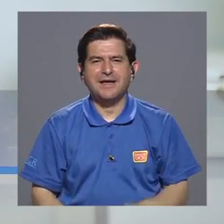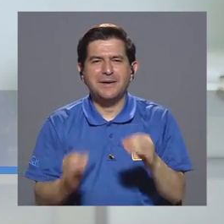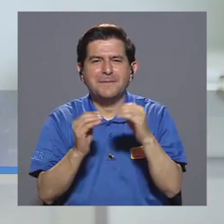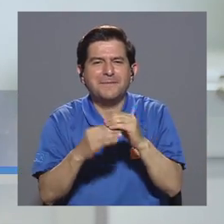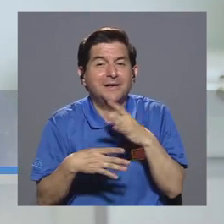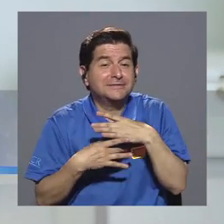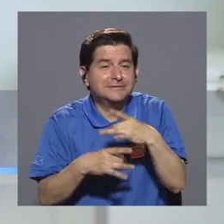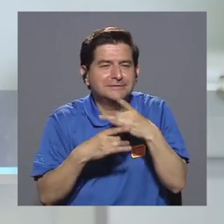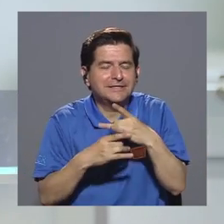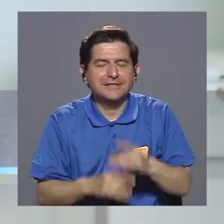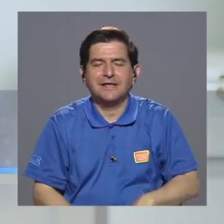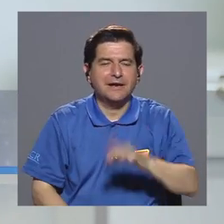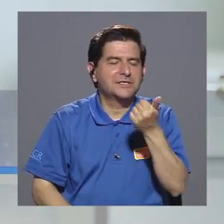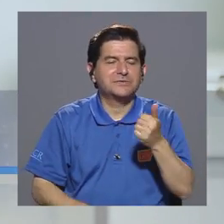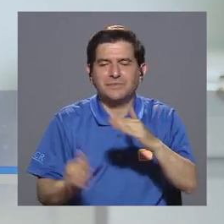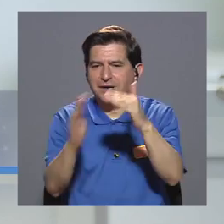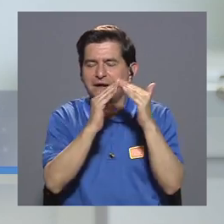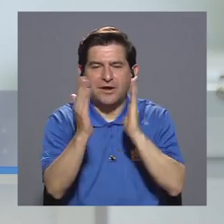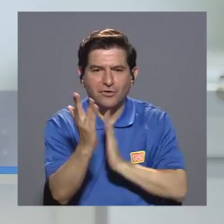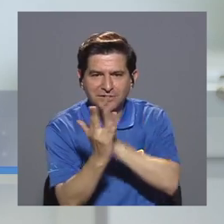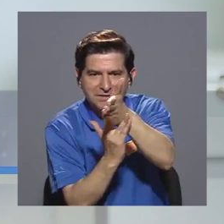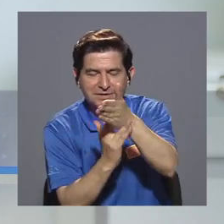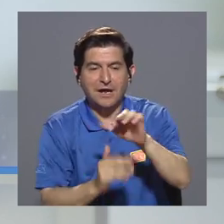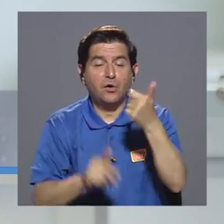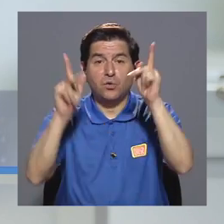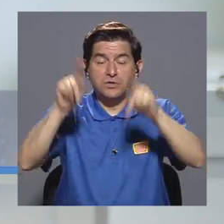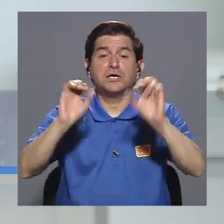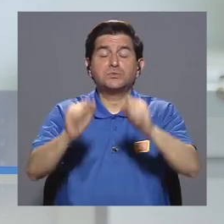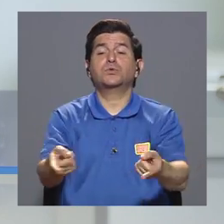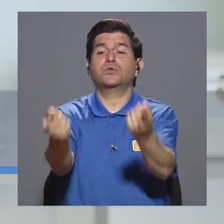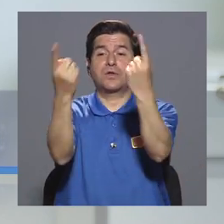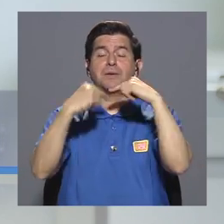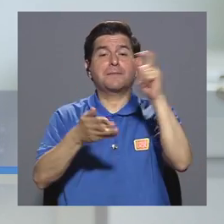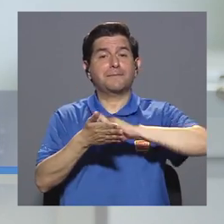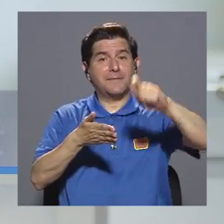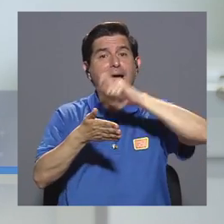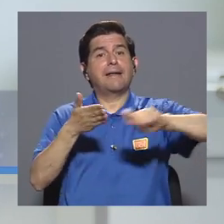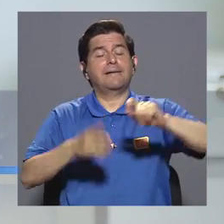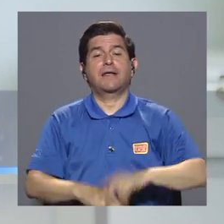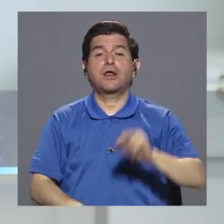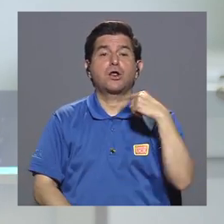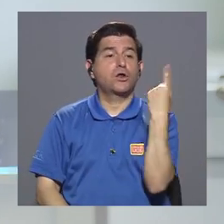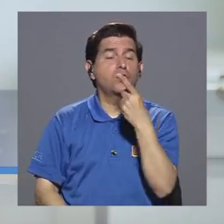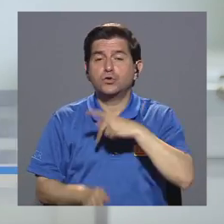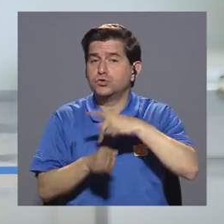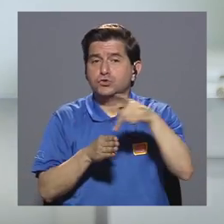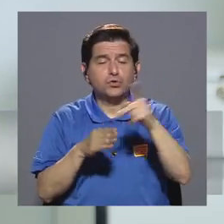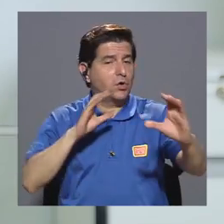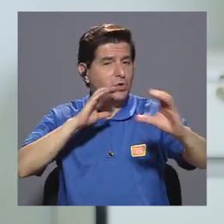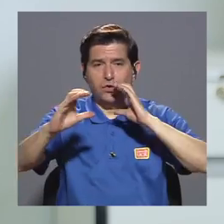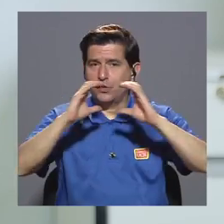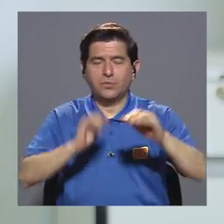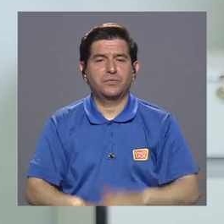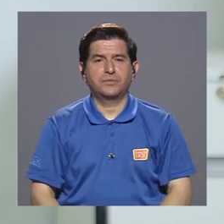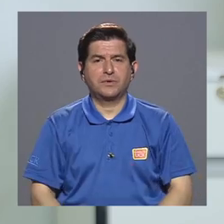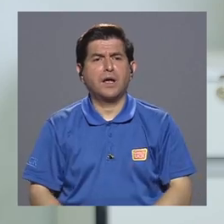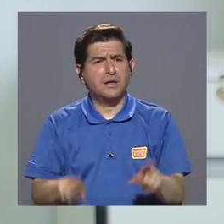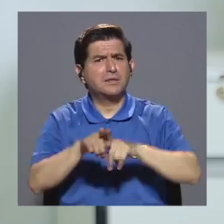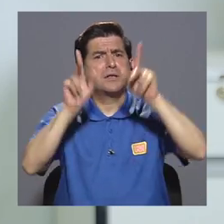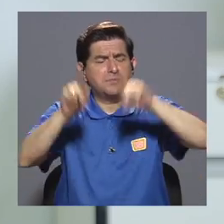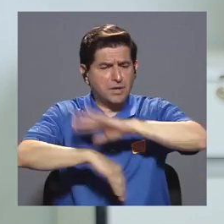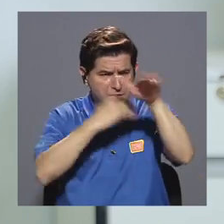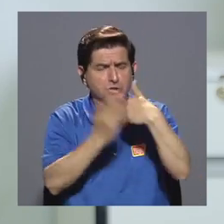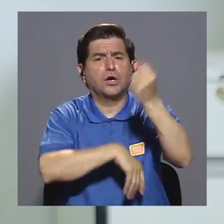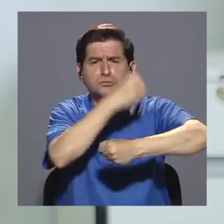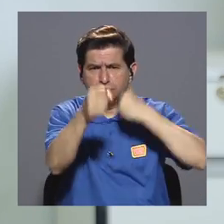un poquito más ambiciosa y poder llegar a otros públicos, que otras personas puedan acercarse a la escuela, no solo profesionales en comunicación, sino